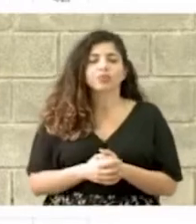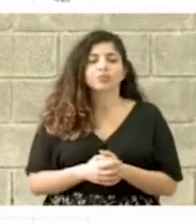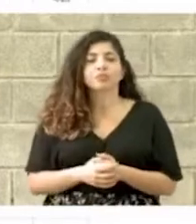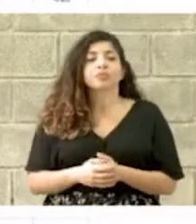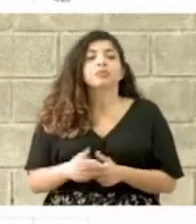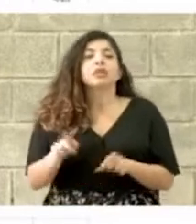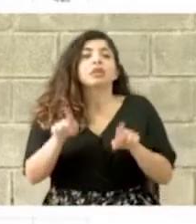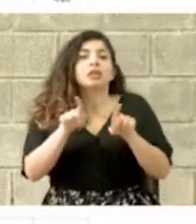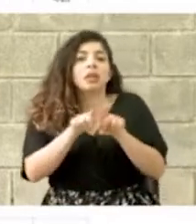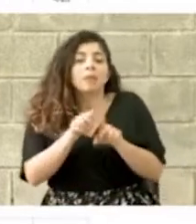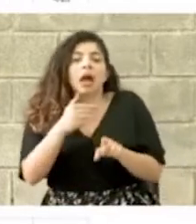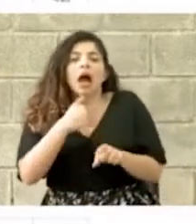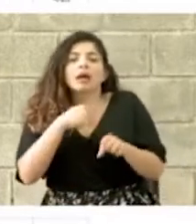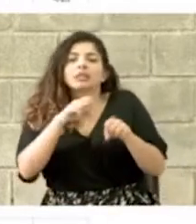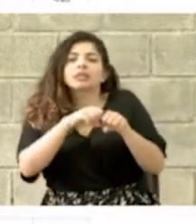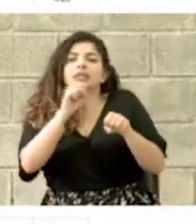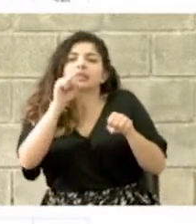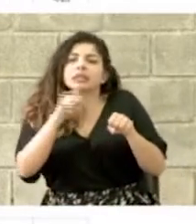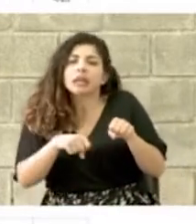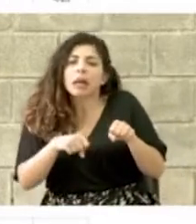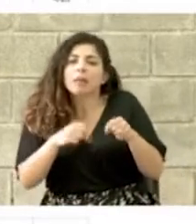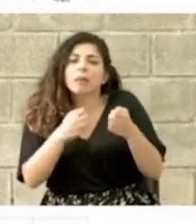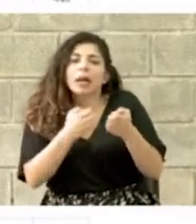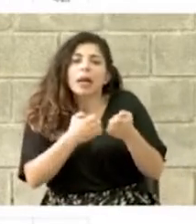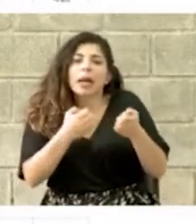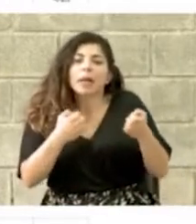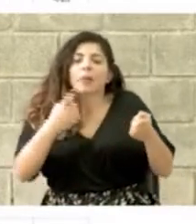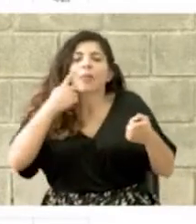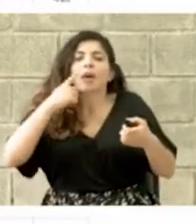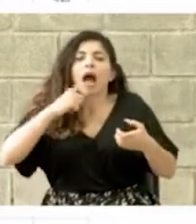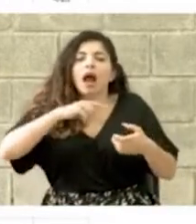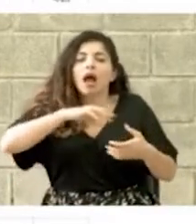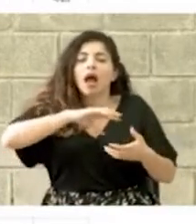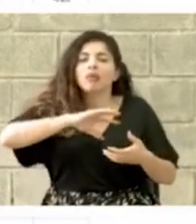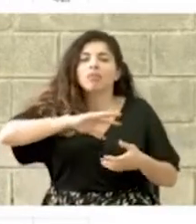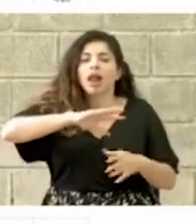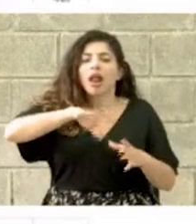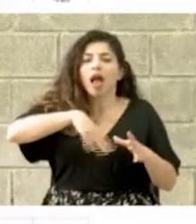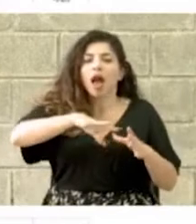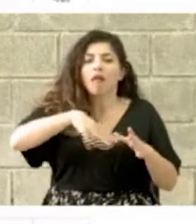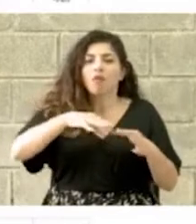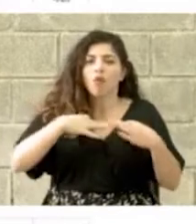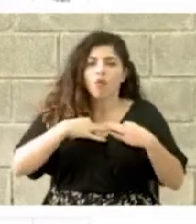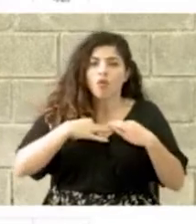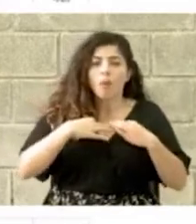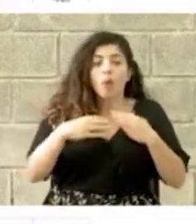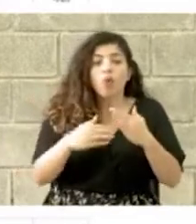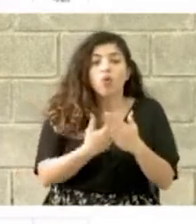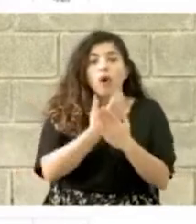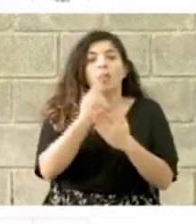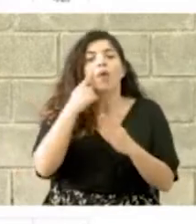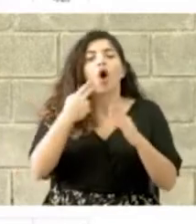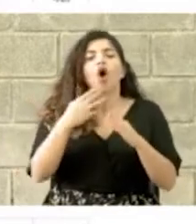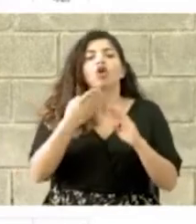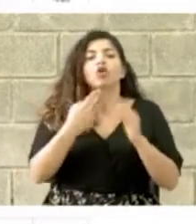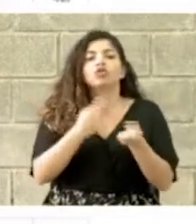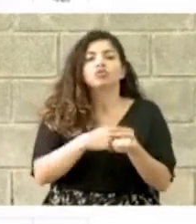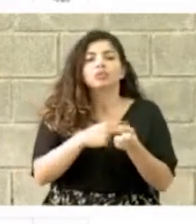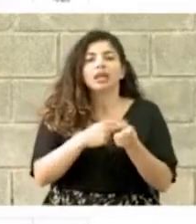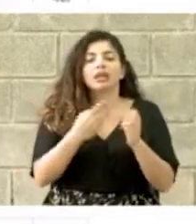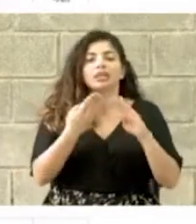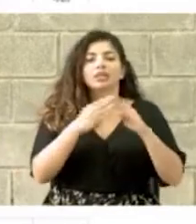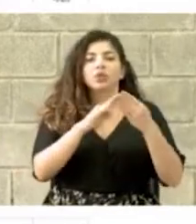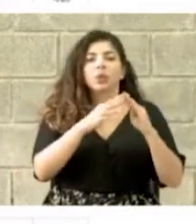Tenemos sistemas y equipo de lavandería nuevos para el hospital de Ciudad Neyli y el hospital de